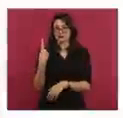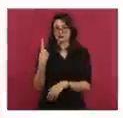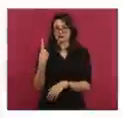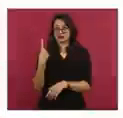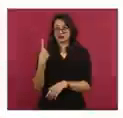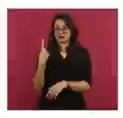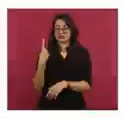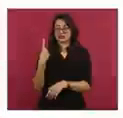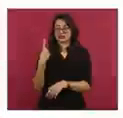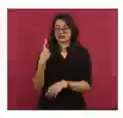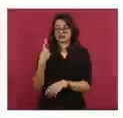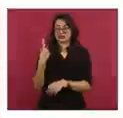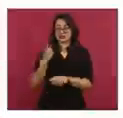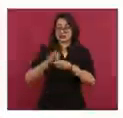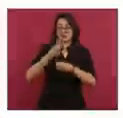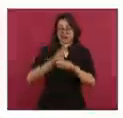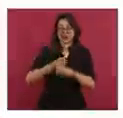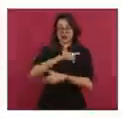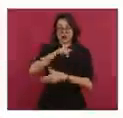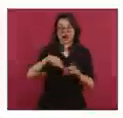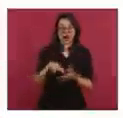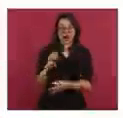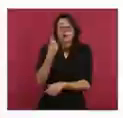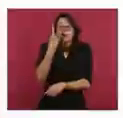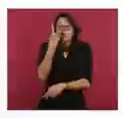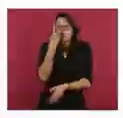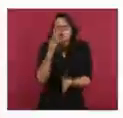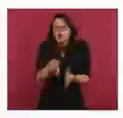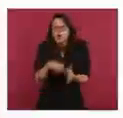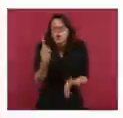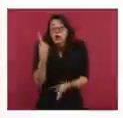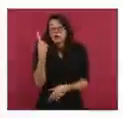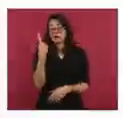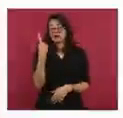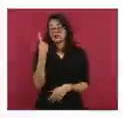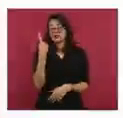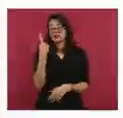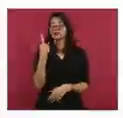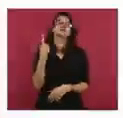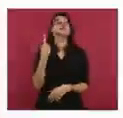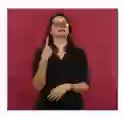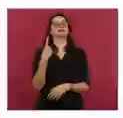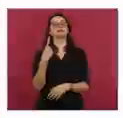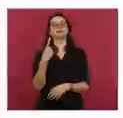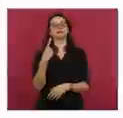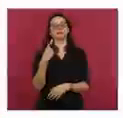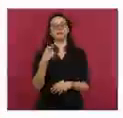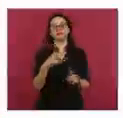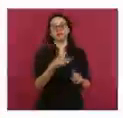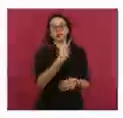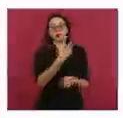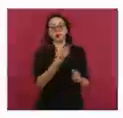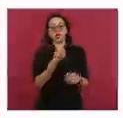arriba del Modi, en una semana